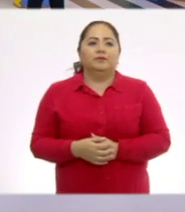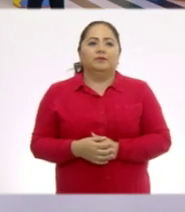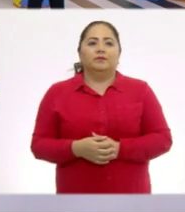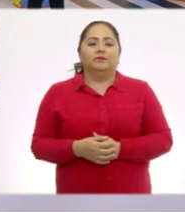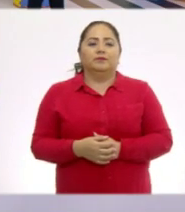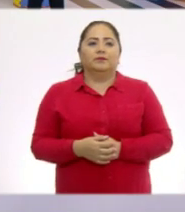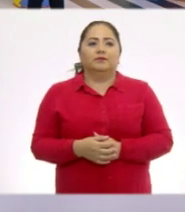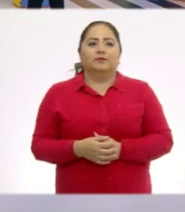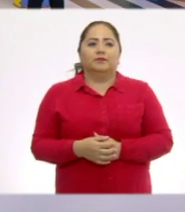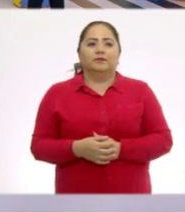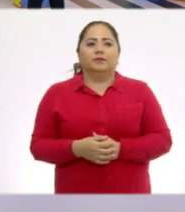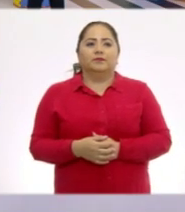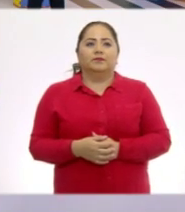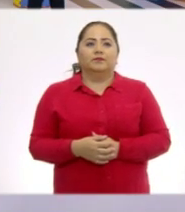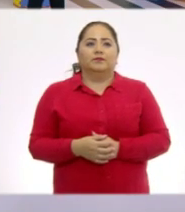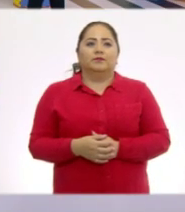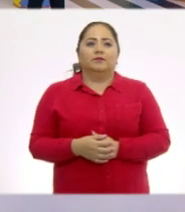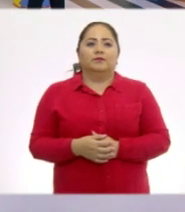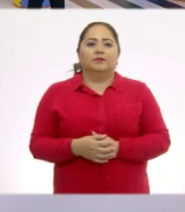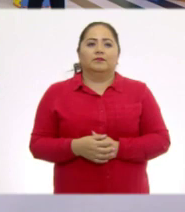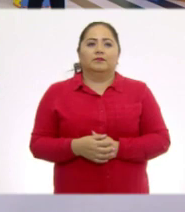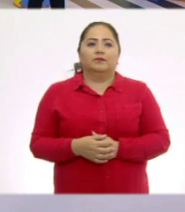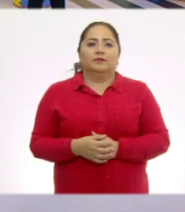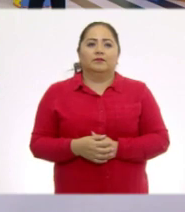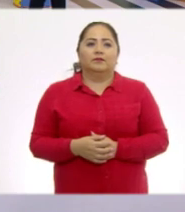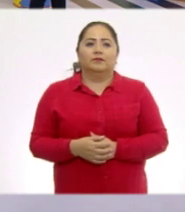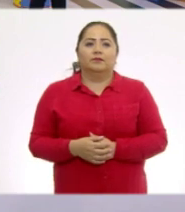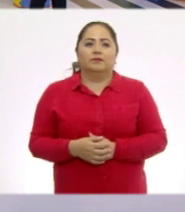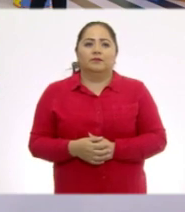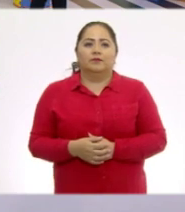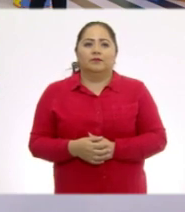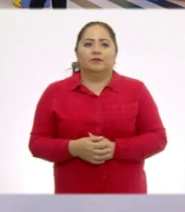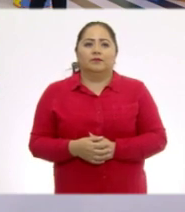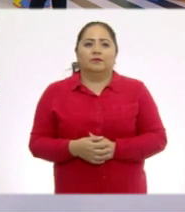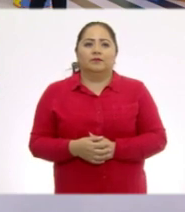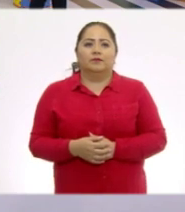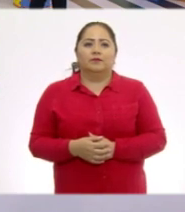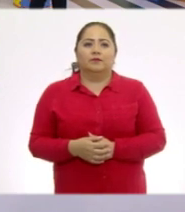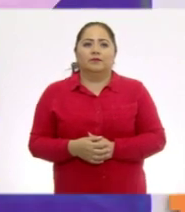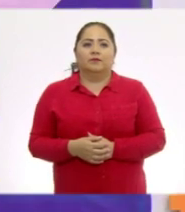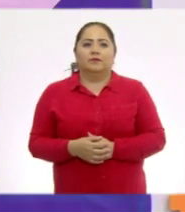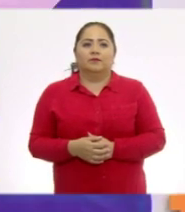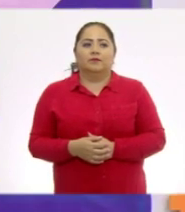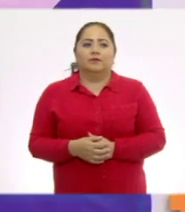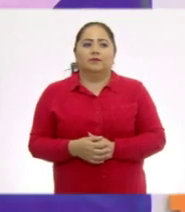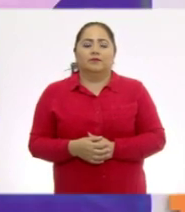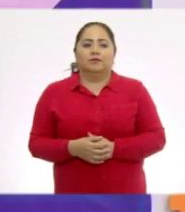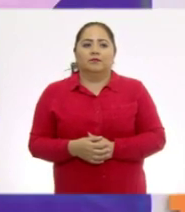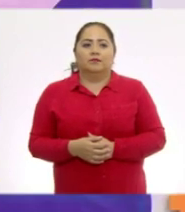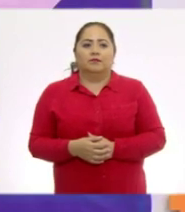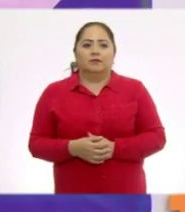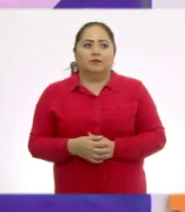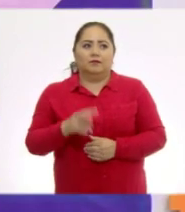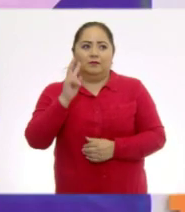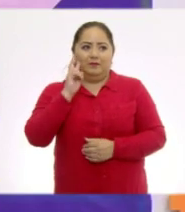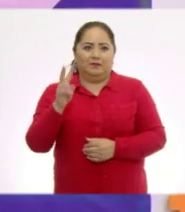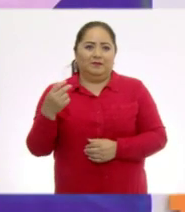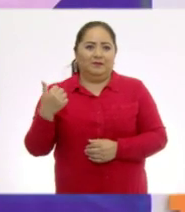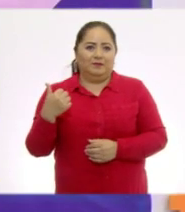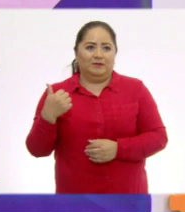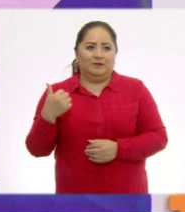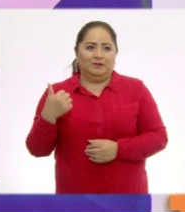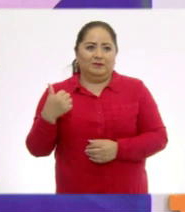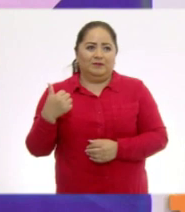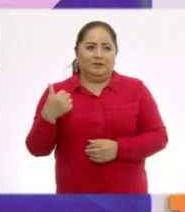el triángulo mediano. Adiós, grande. Vamos con el mediano. Uy. ¿Listo? A